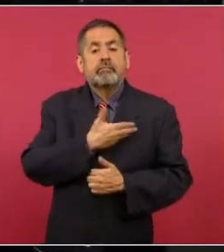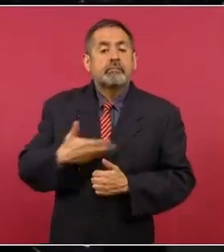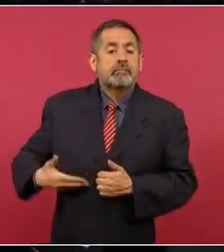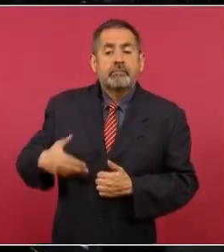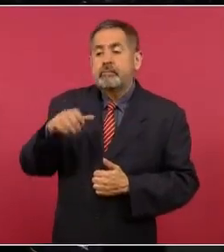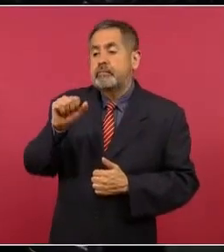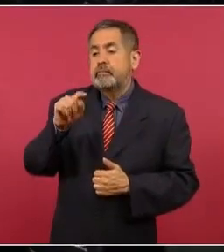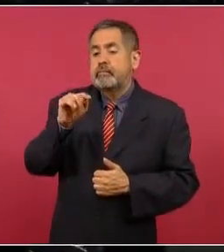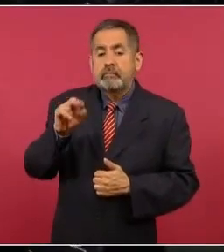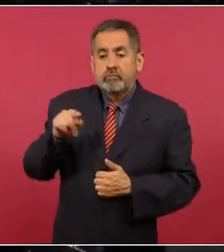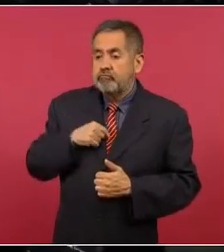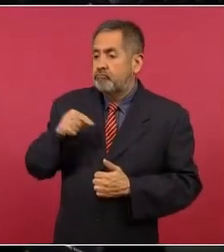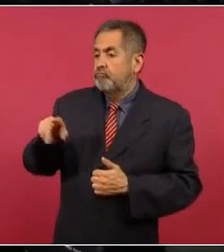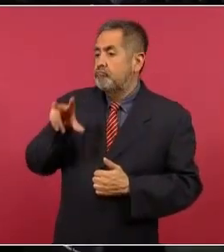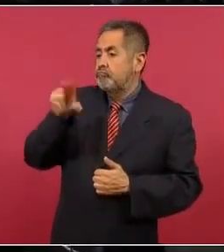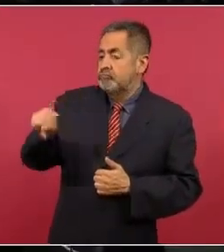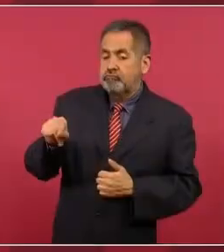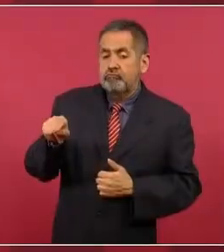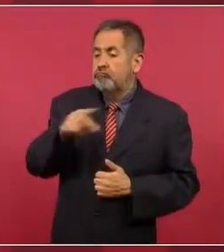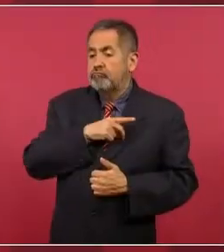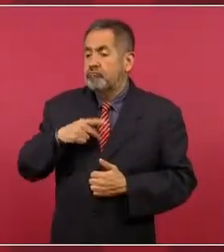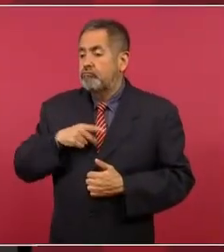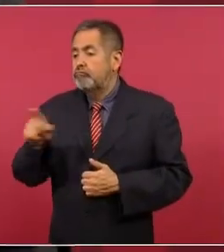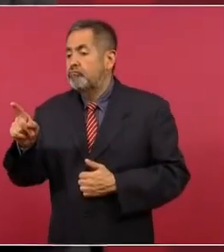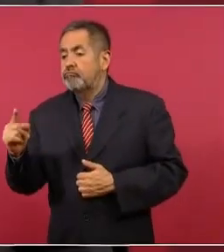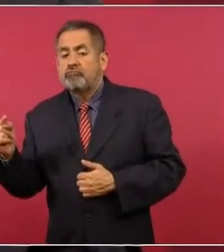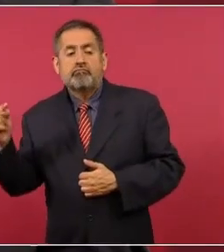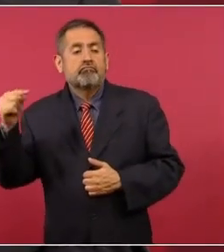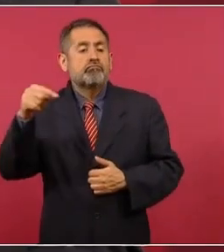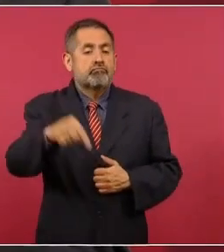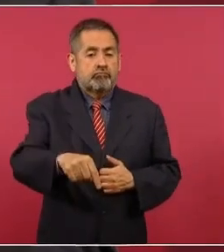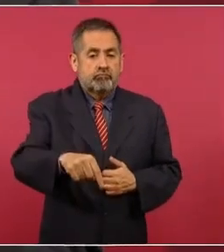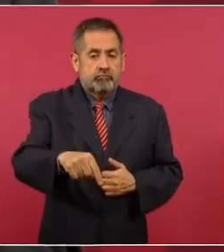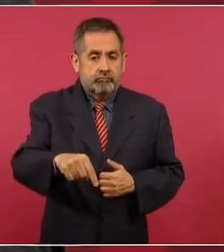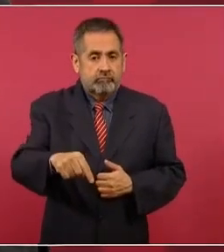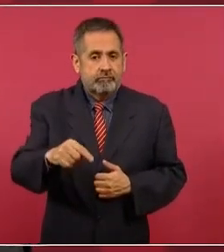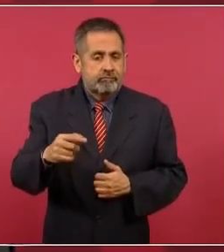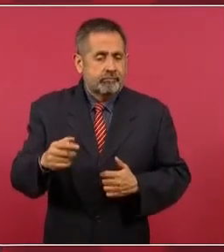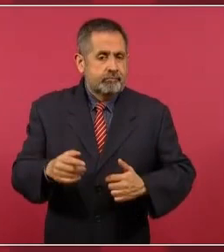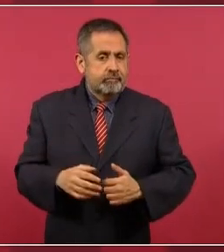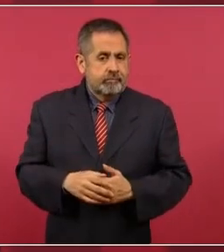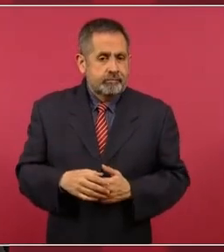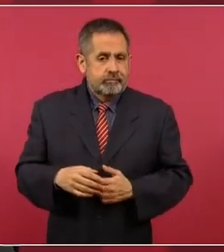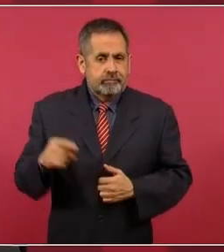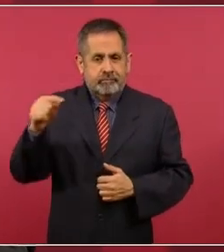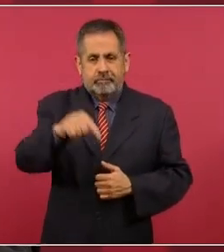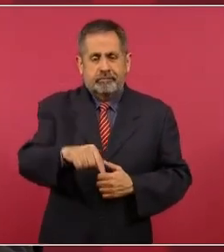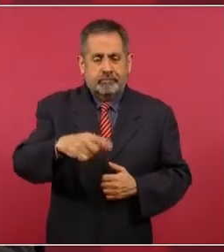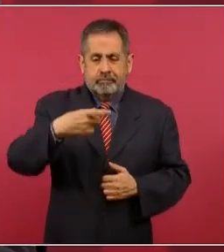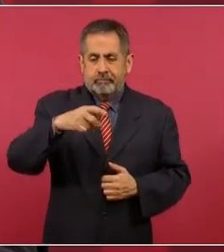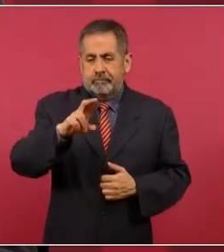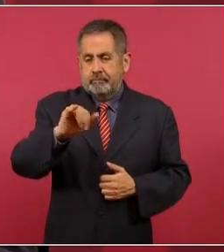trasladarse a Quito,